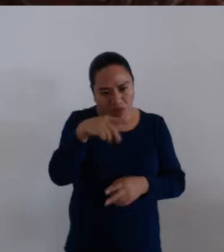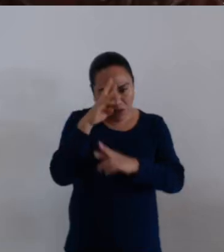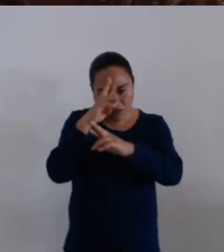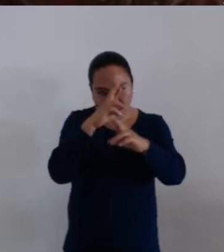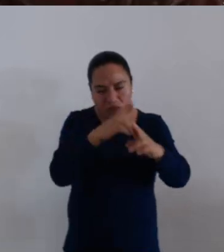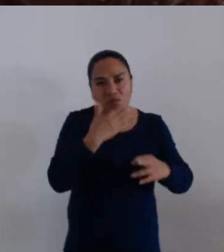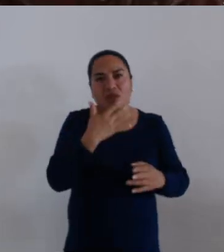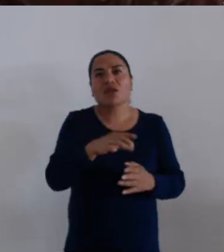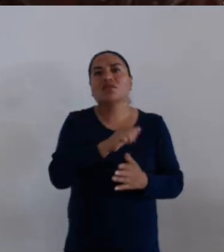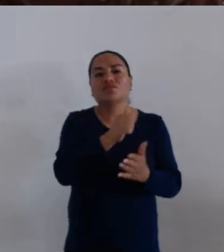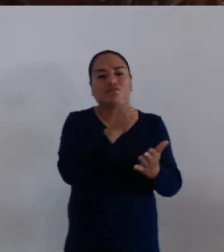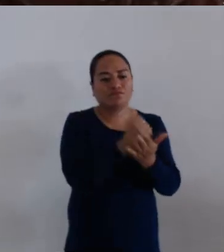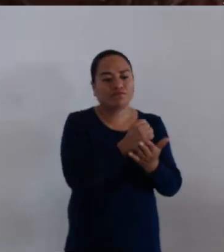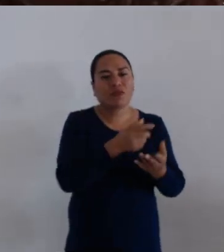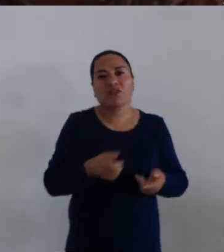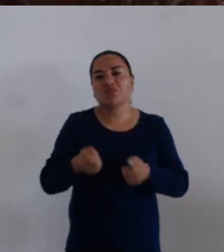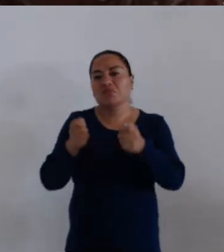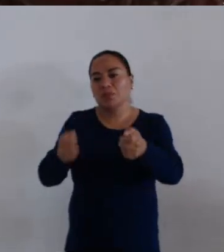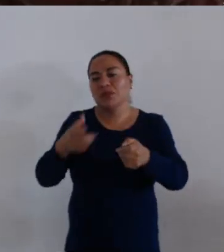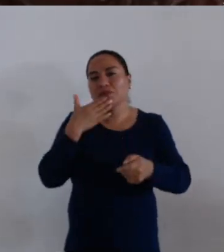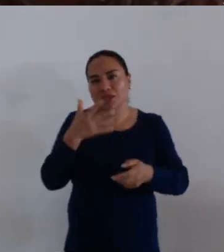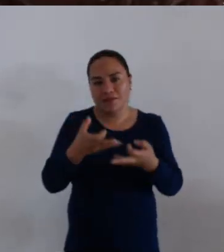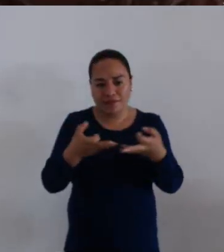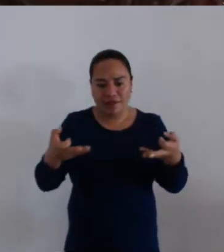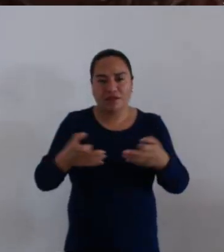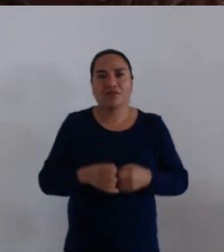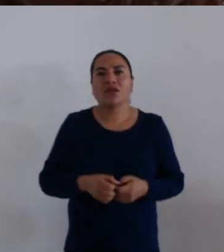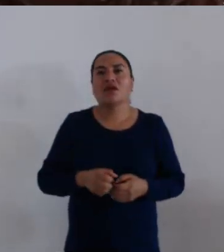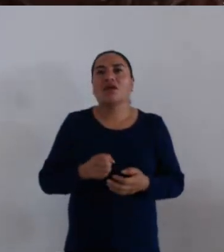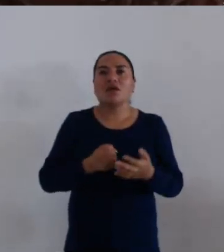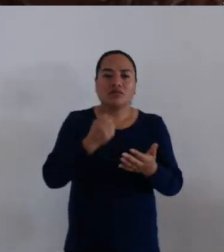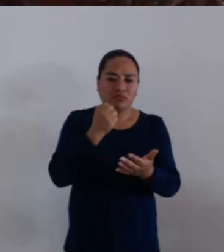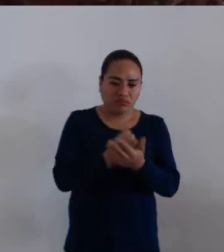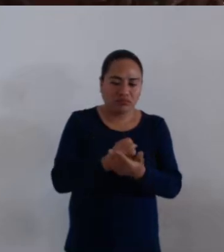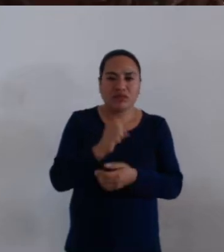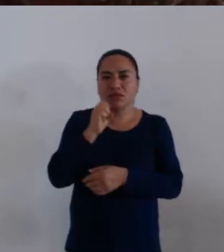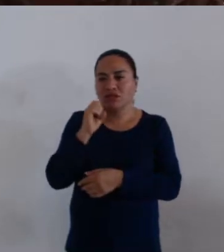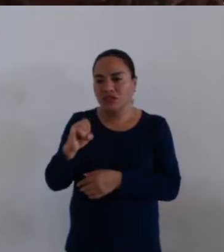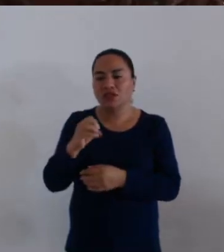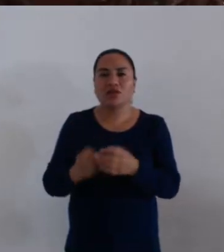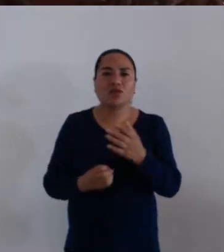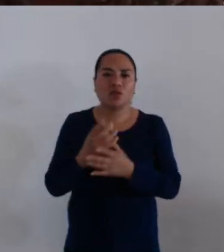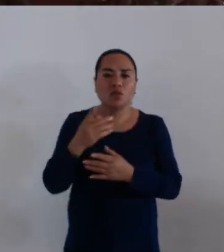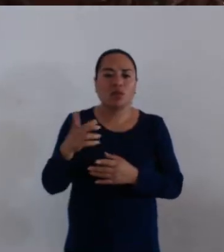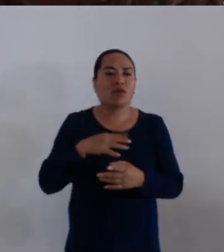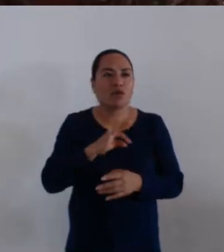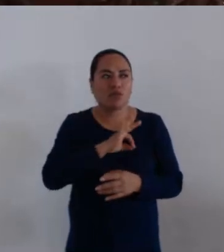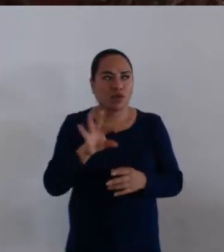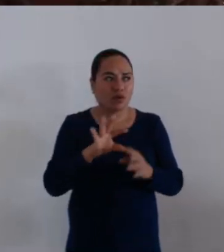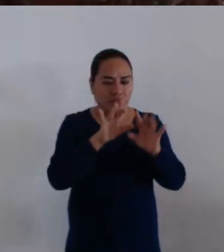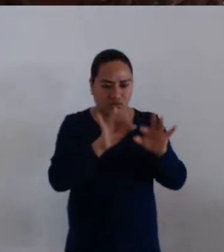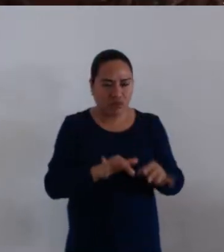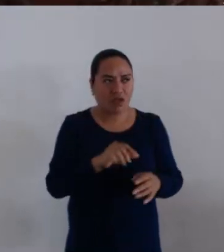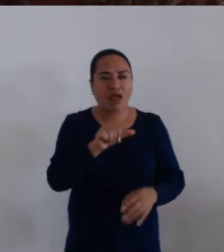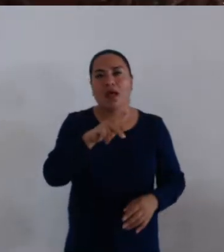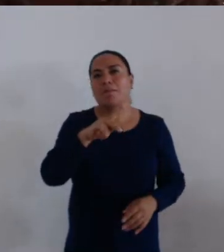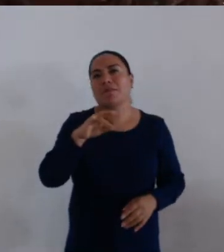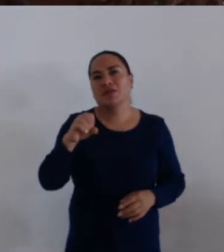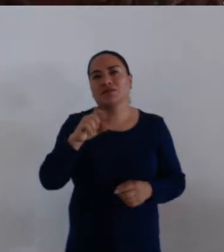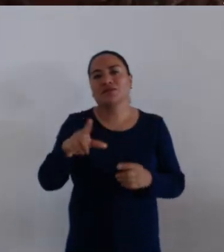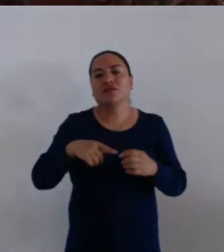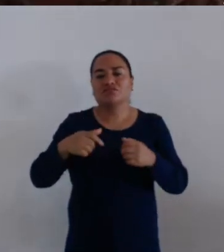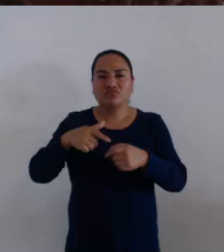jurídica respecto de la tenencia de la tierra. Se autoriza dar atención a las solicitudes de números oficiales, apeos y deslindes,